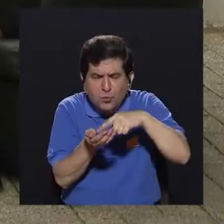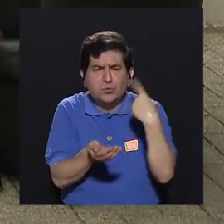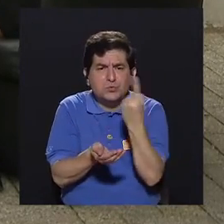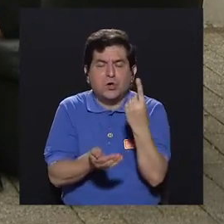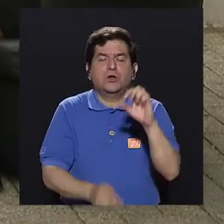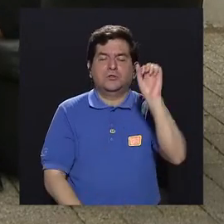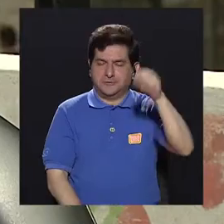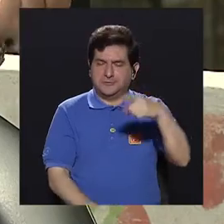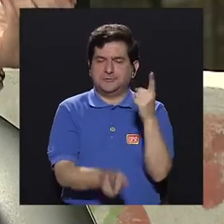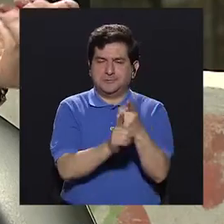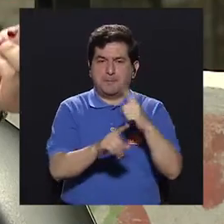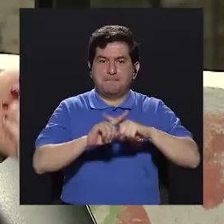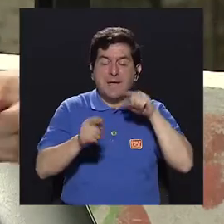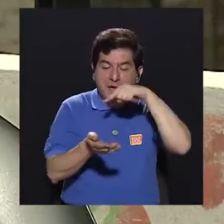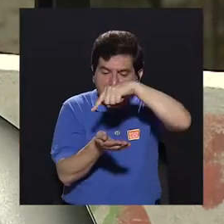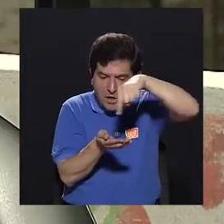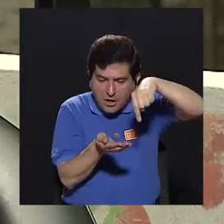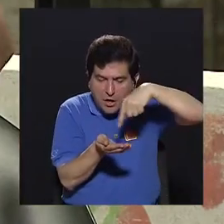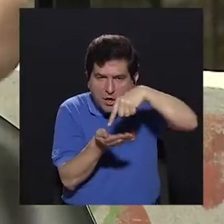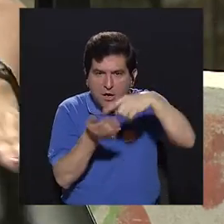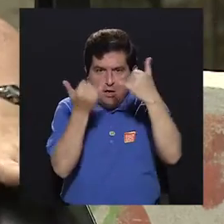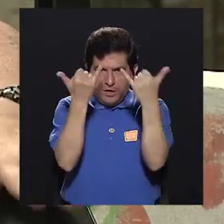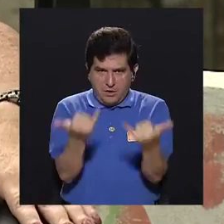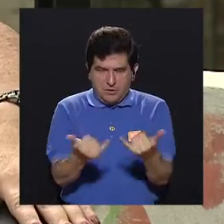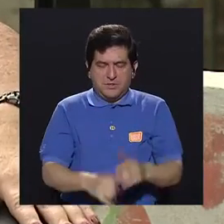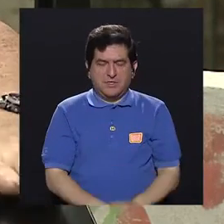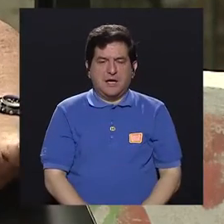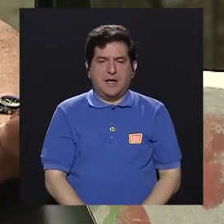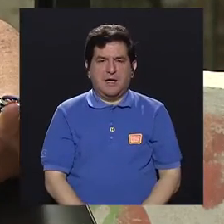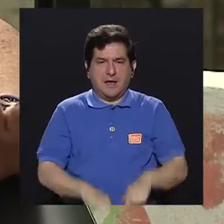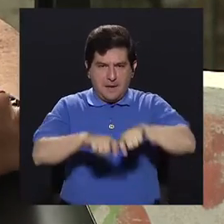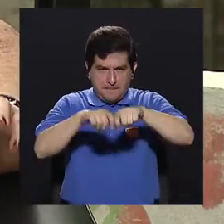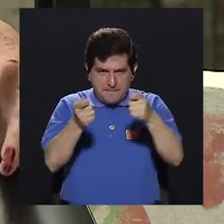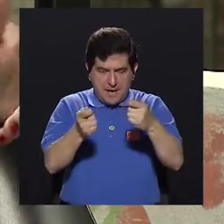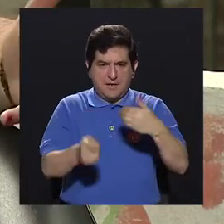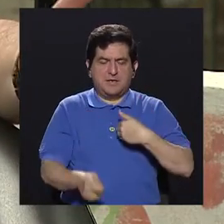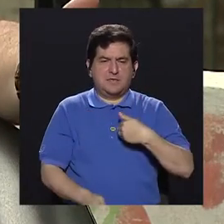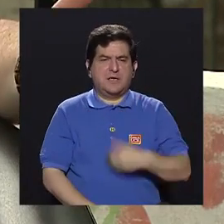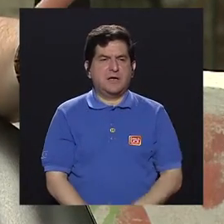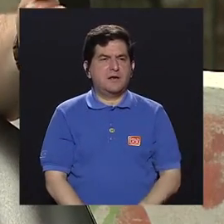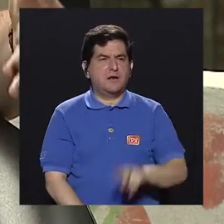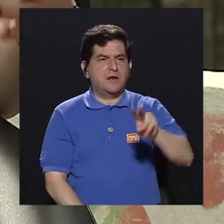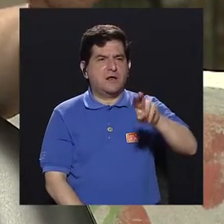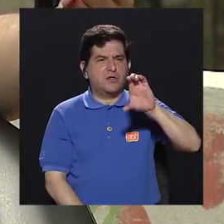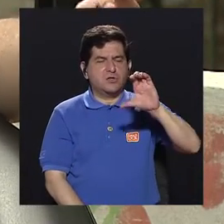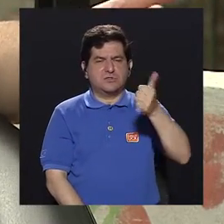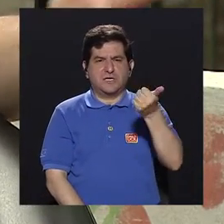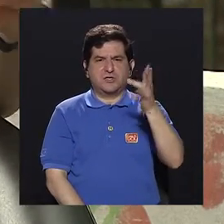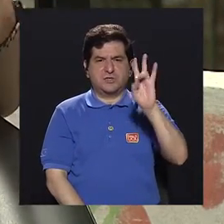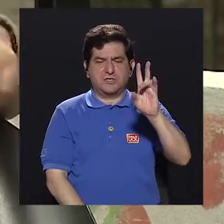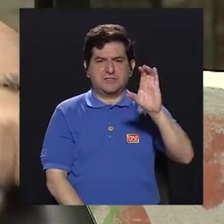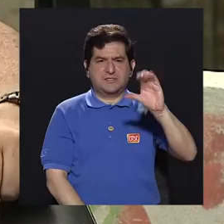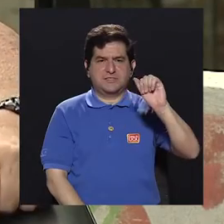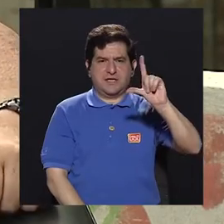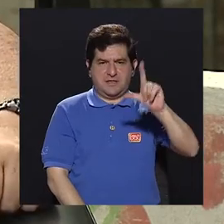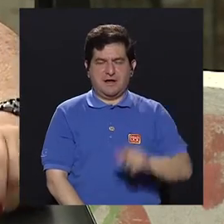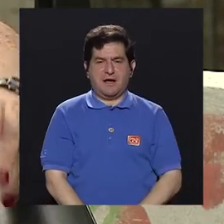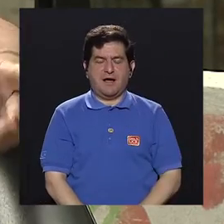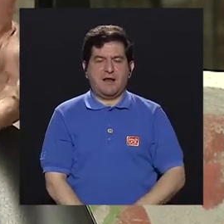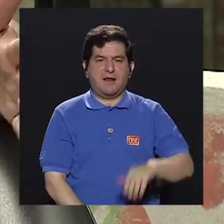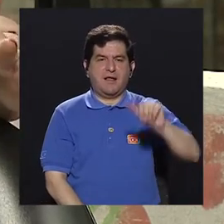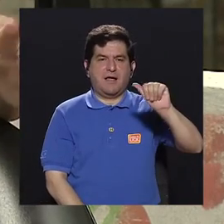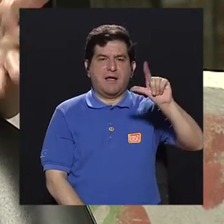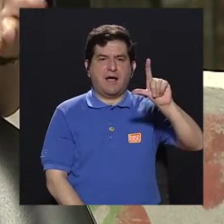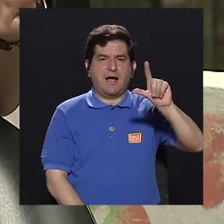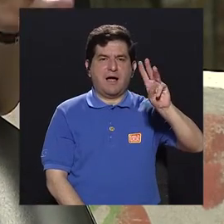puñito, ¿verdad? Pero ese puñito, por ejemplo, en el caso del maní, tiene 217 calorías, en el caso